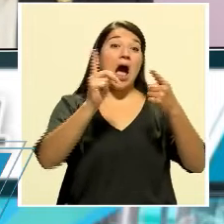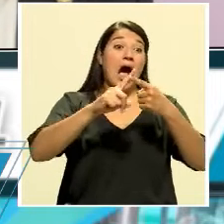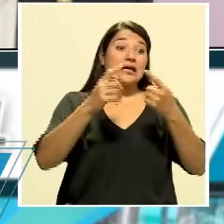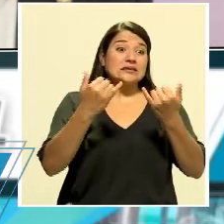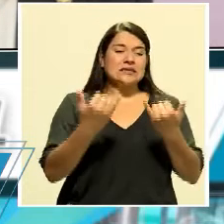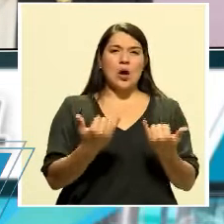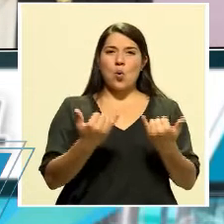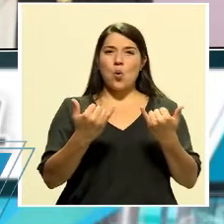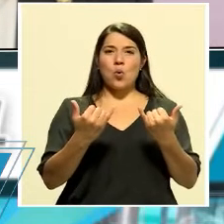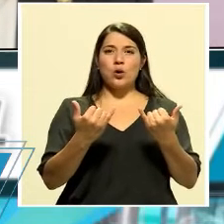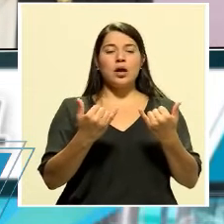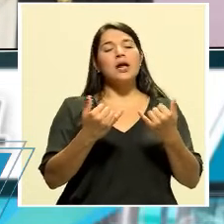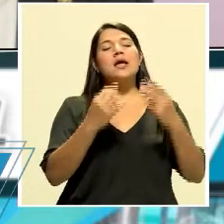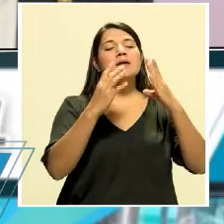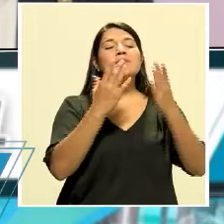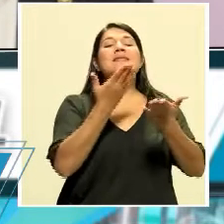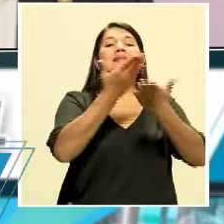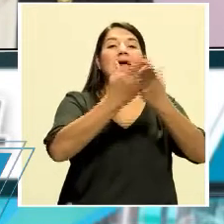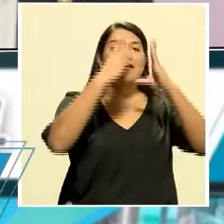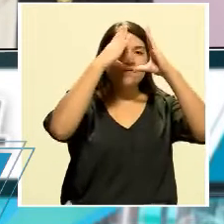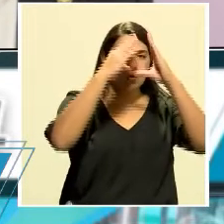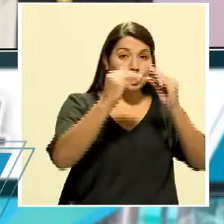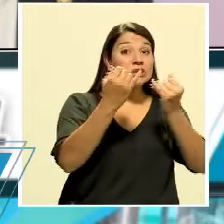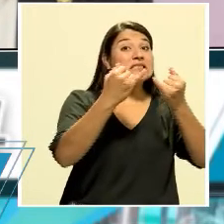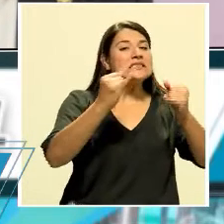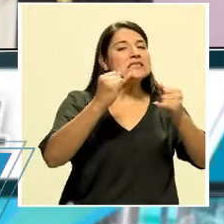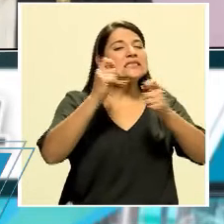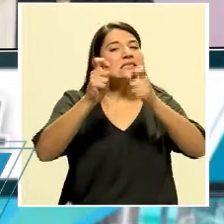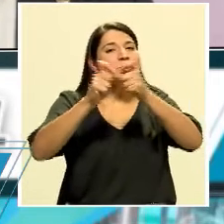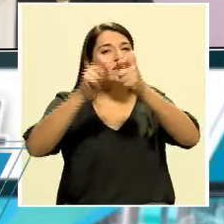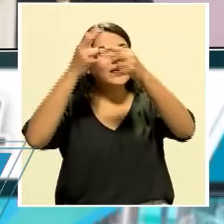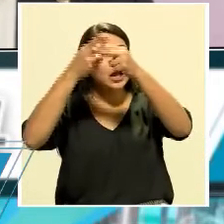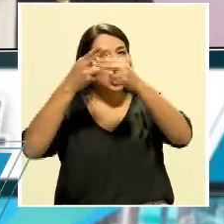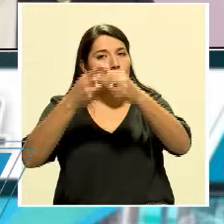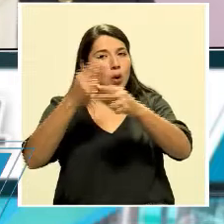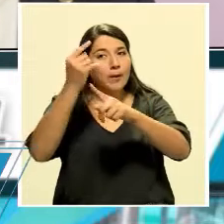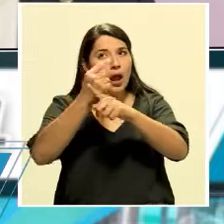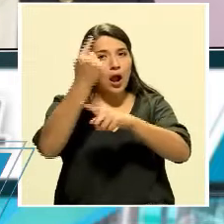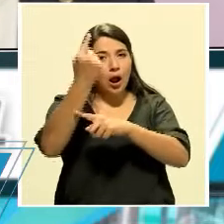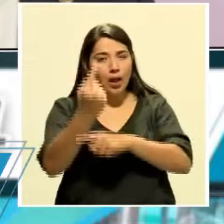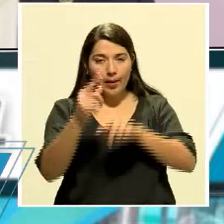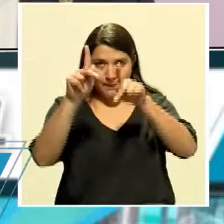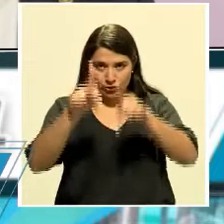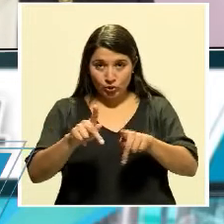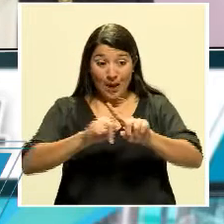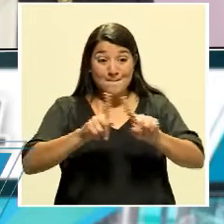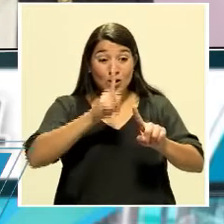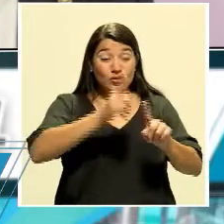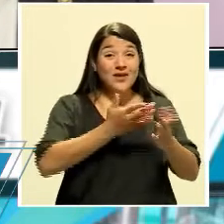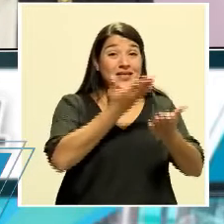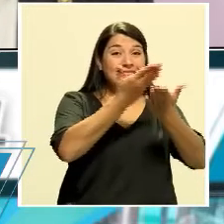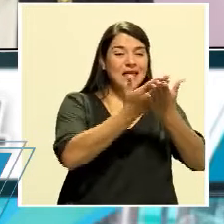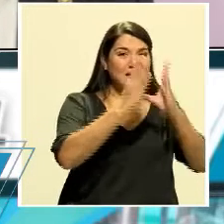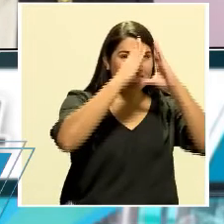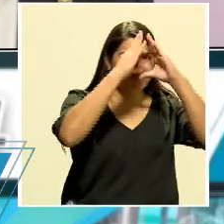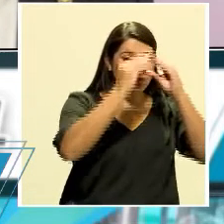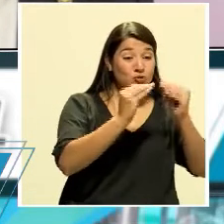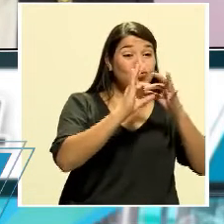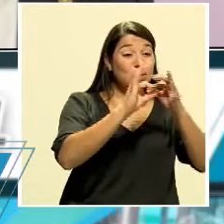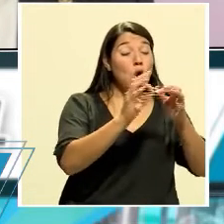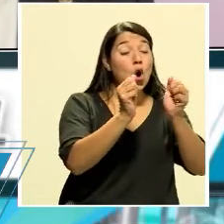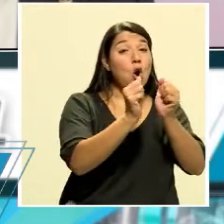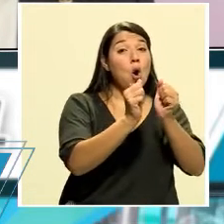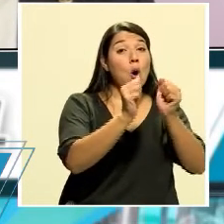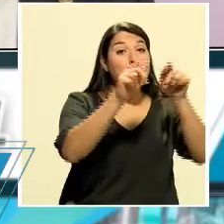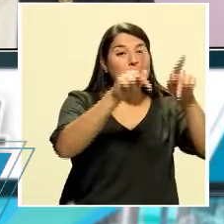sobre los pacientes con COVID-19 a las radioemisoras de la Universidad de Costa Rica,